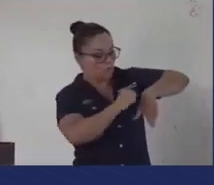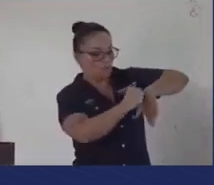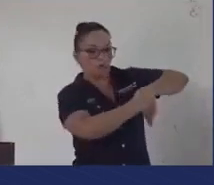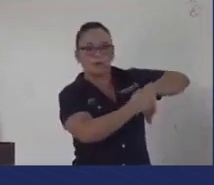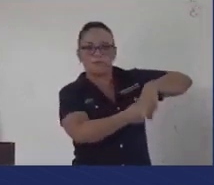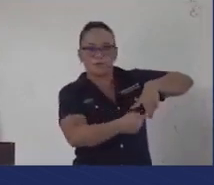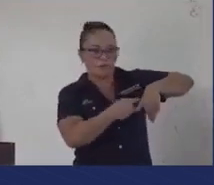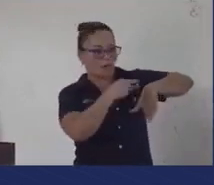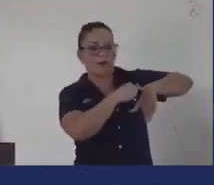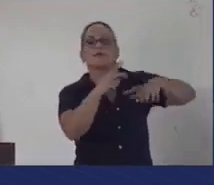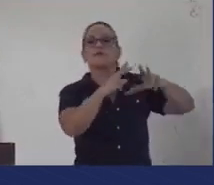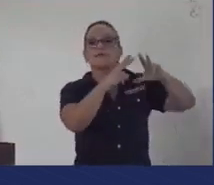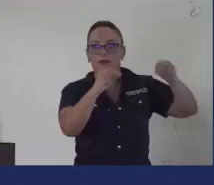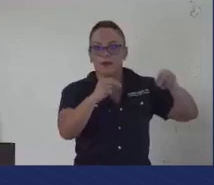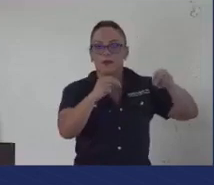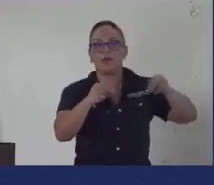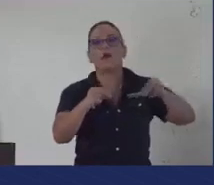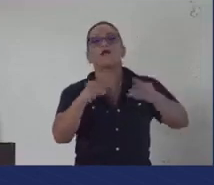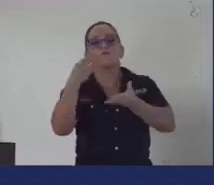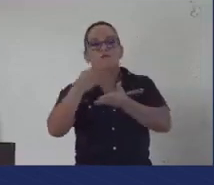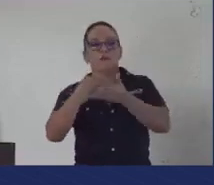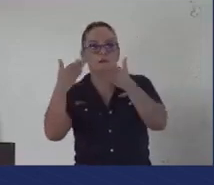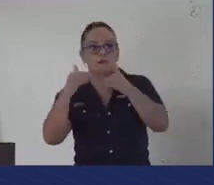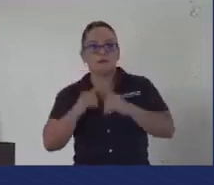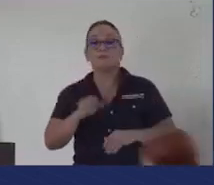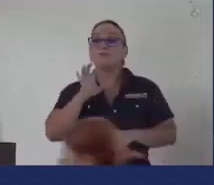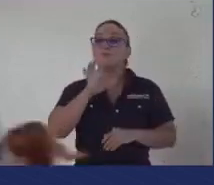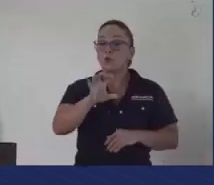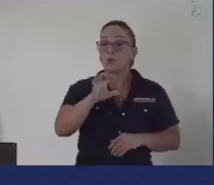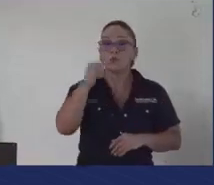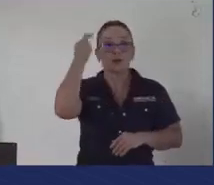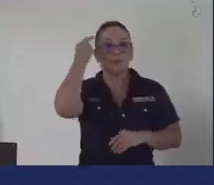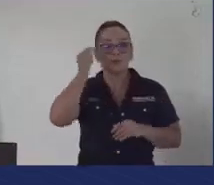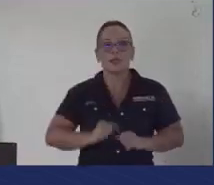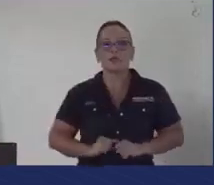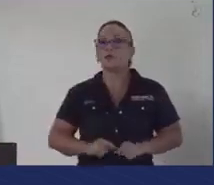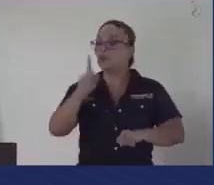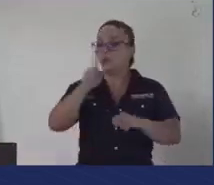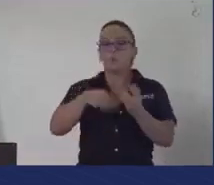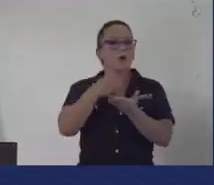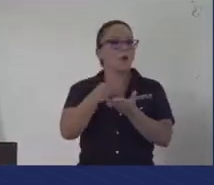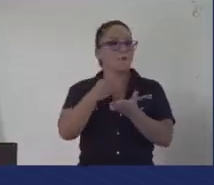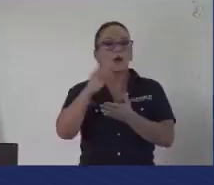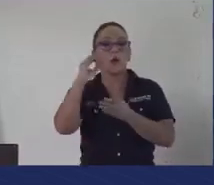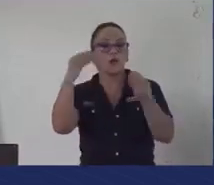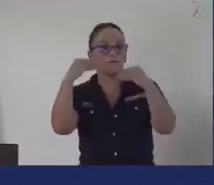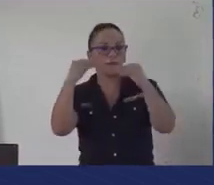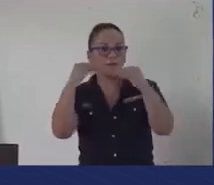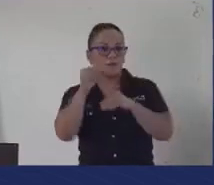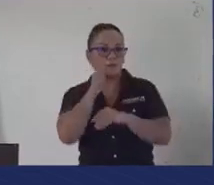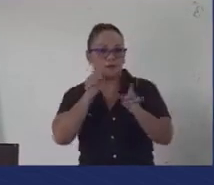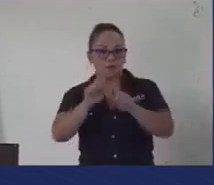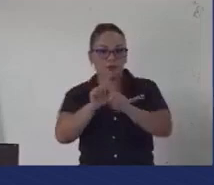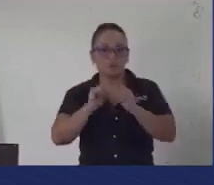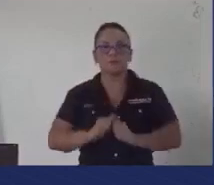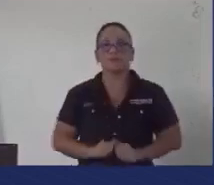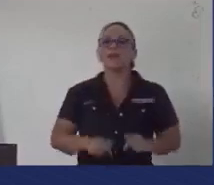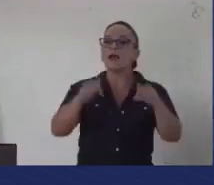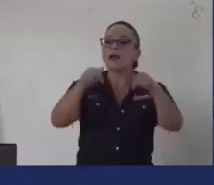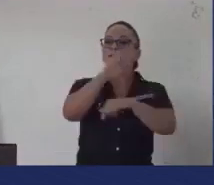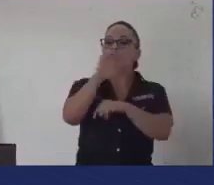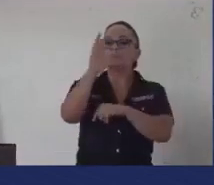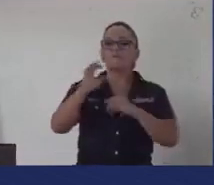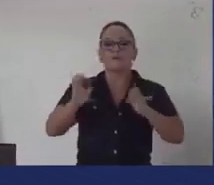Nicaragua y Panamá. Son propiedad del Estado y no pueden ser adquiridas o vendidas por privados. En Costa Rica